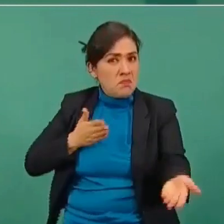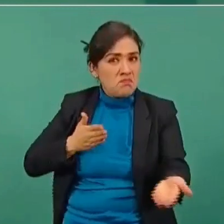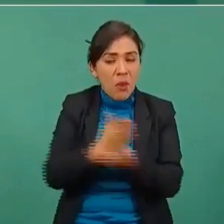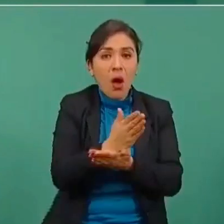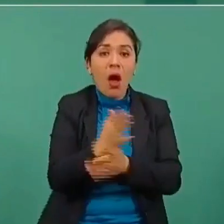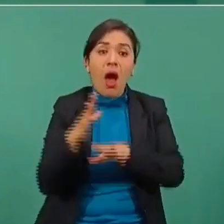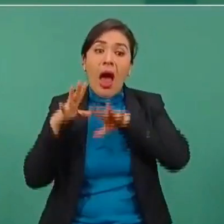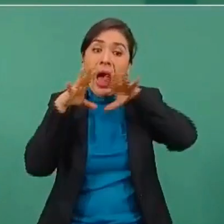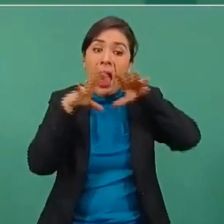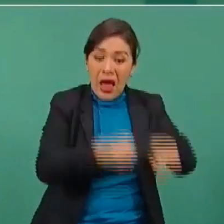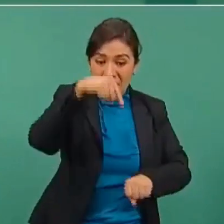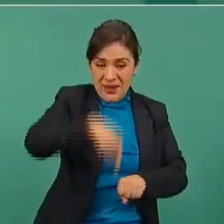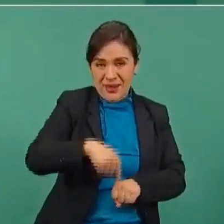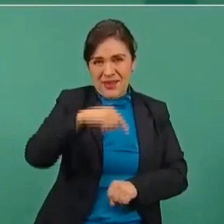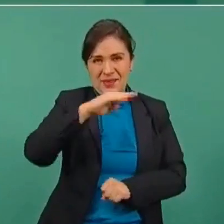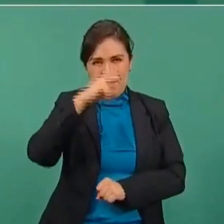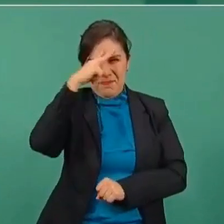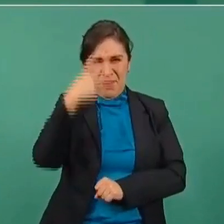civilizarnos.